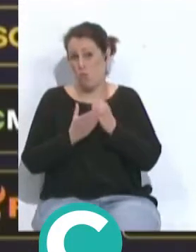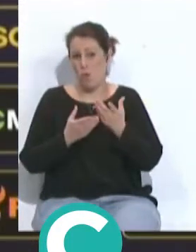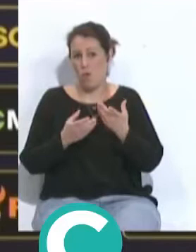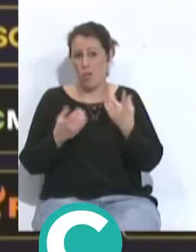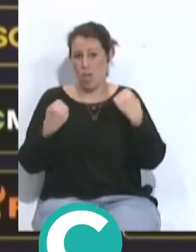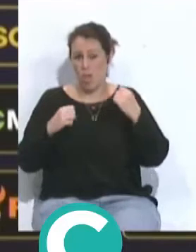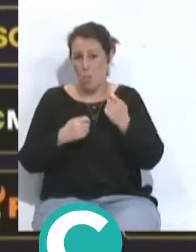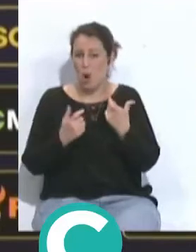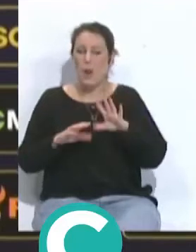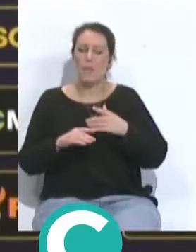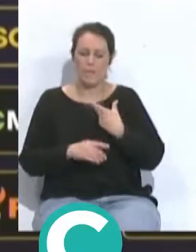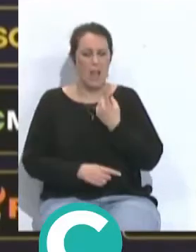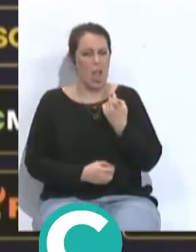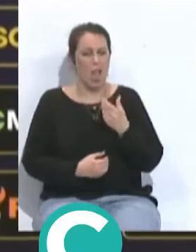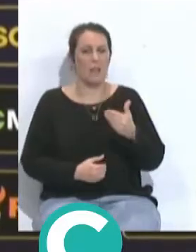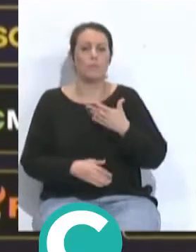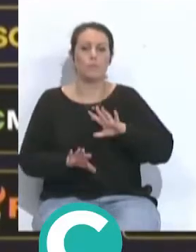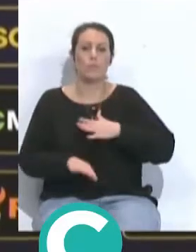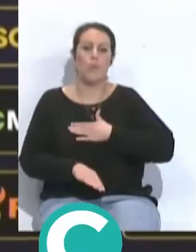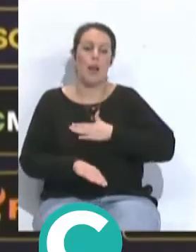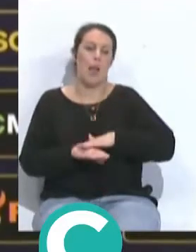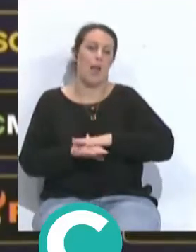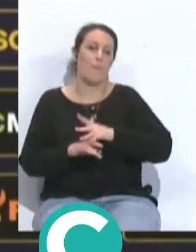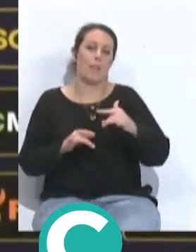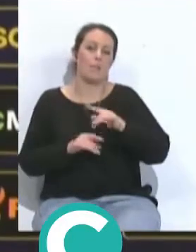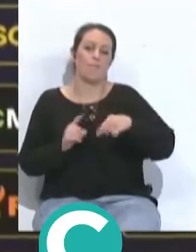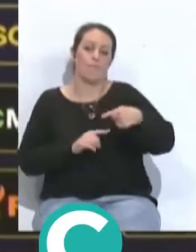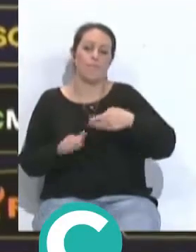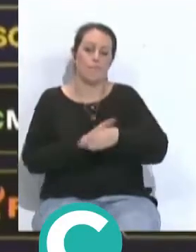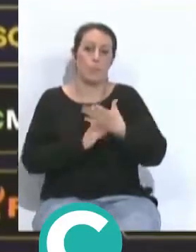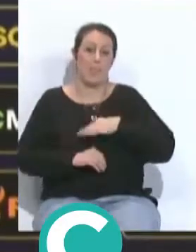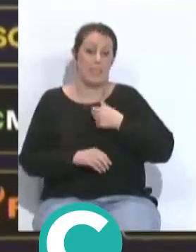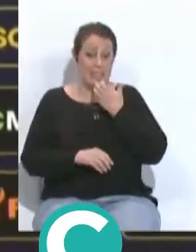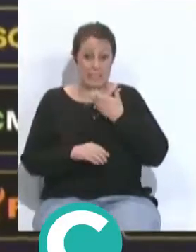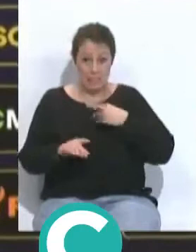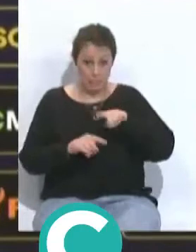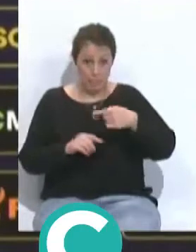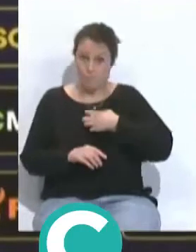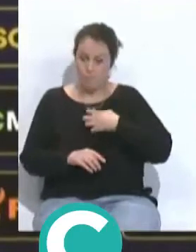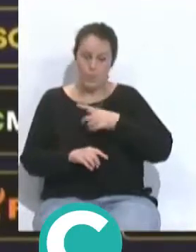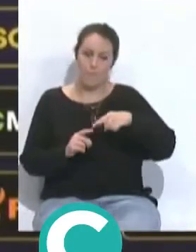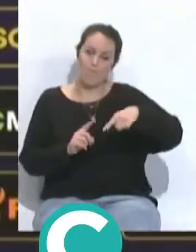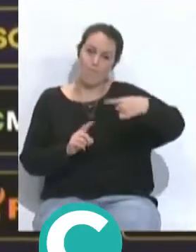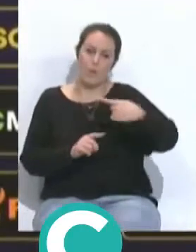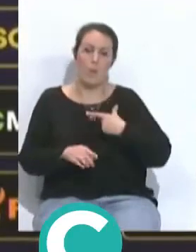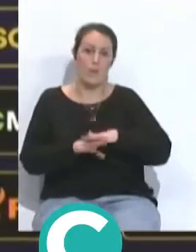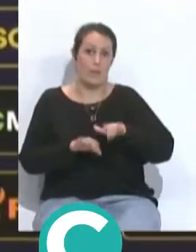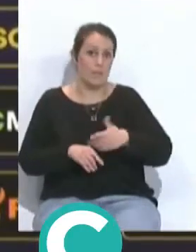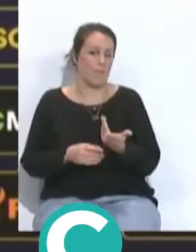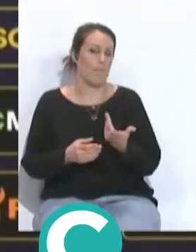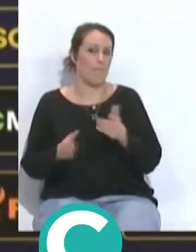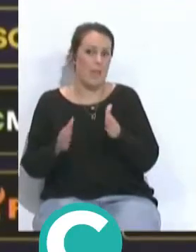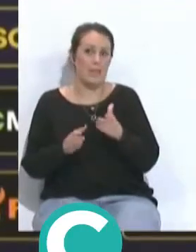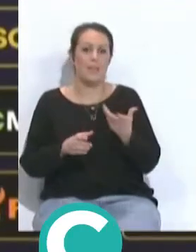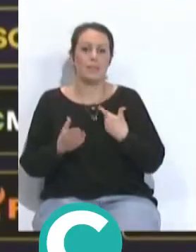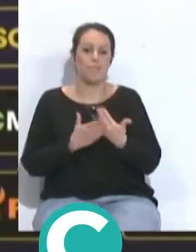bastante a lo mejor no sé si para el siguiente partido puede estar pero si no es para el siguiente, para el otro seguro pero aún está en esa fase final no ha hecho ninguna